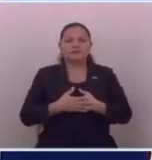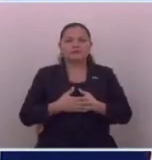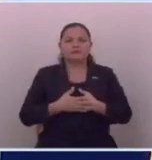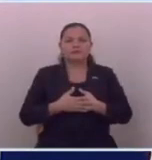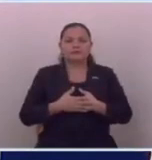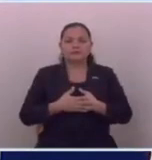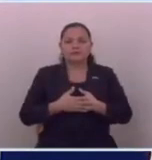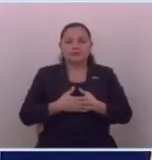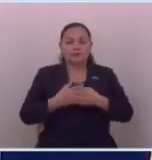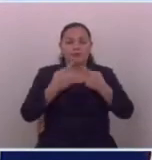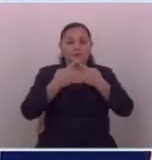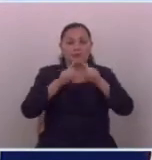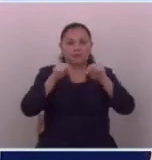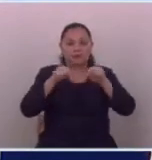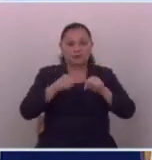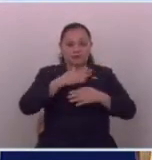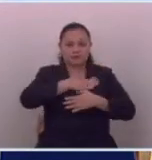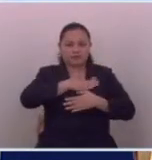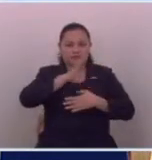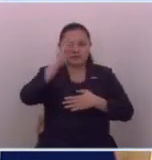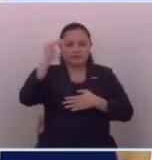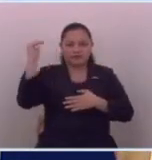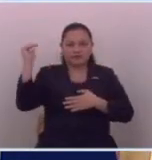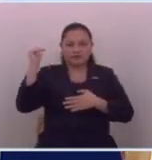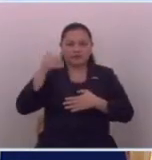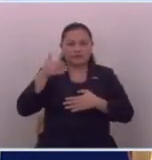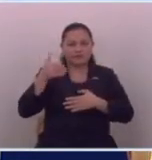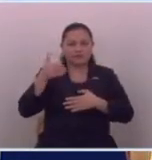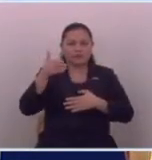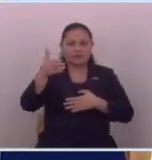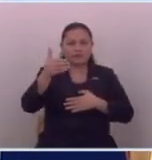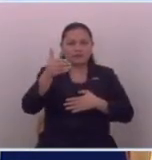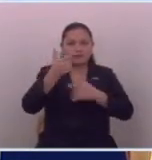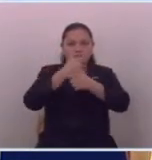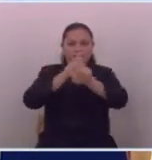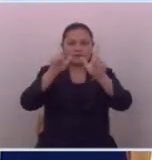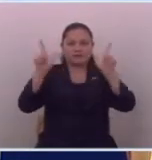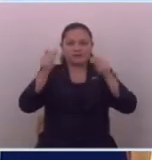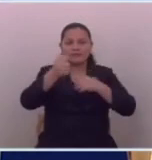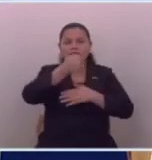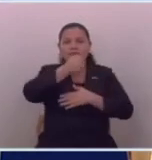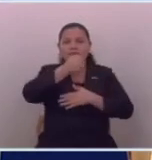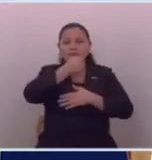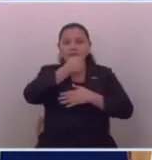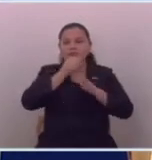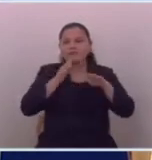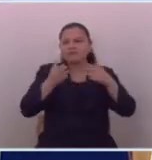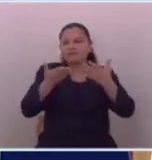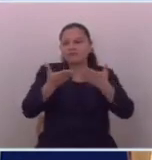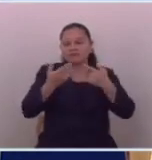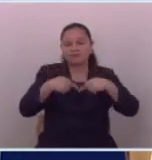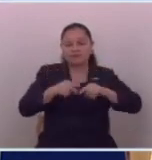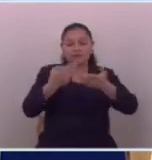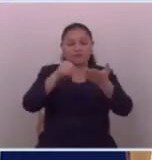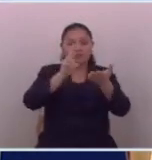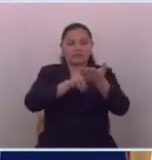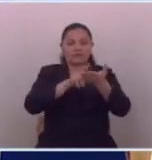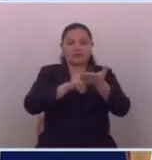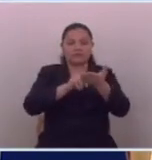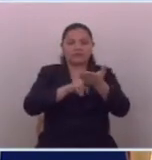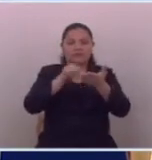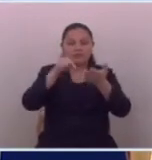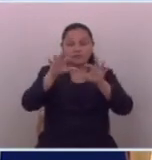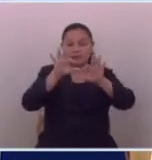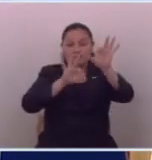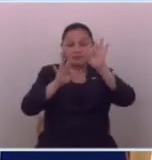No obstante, en nuestro país, por años, la libertad de prensa se circunscribió a lo